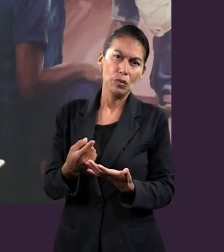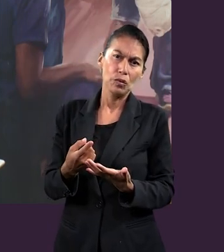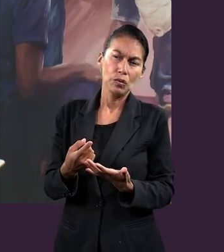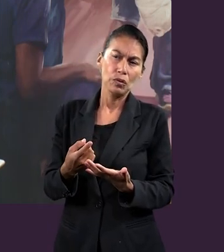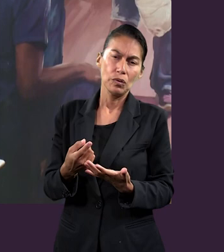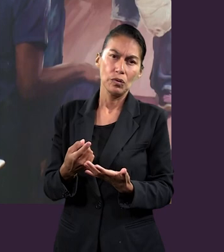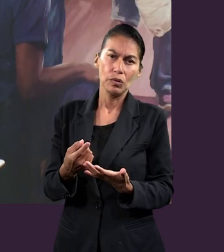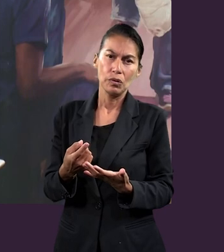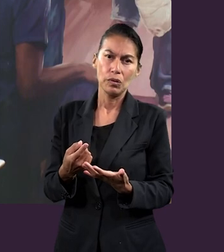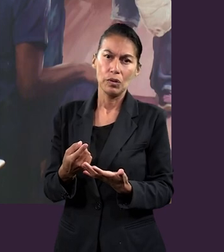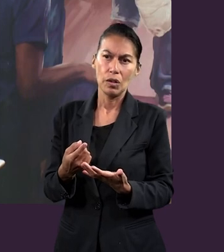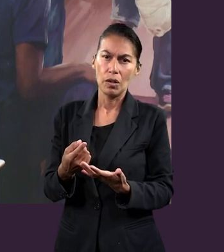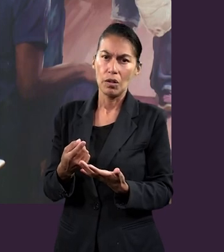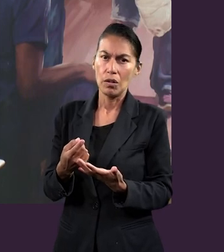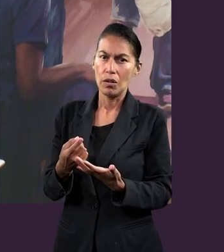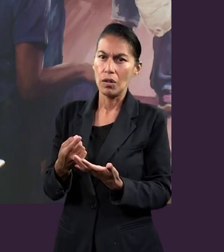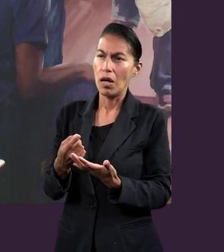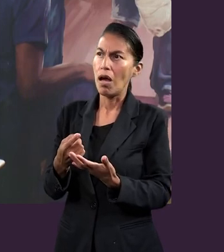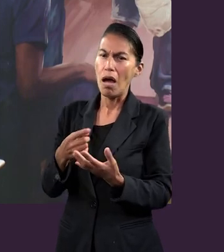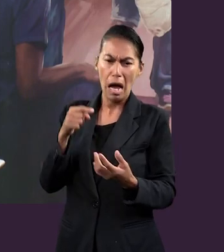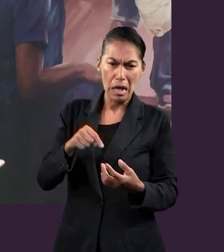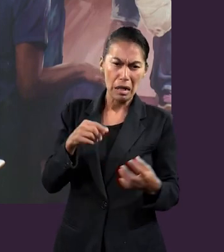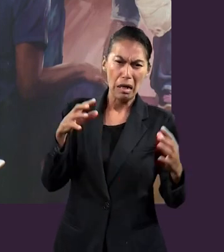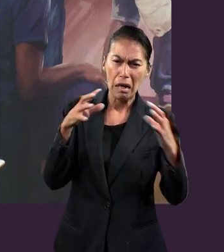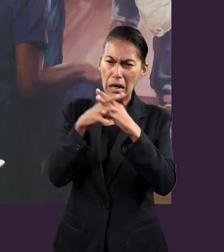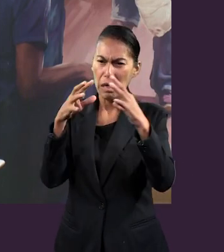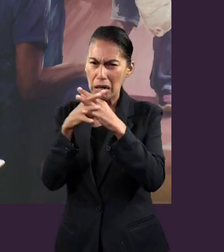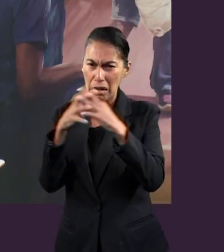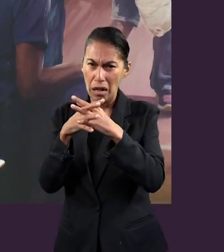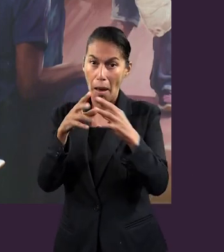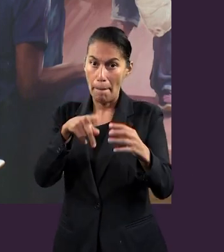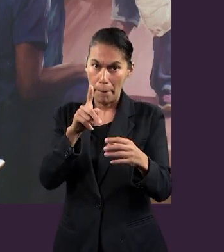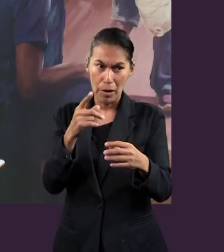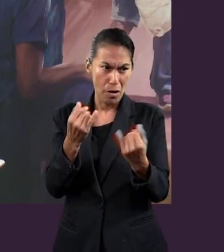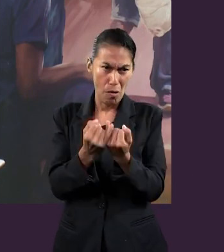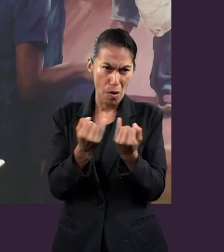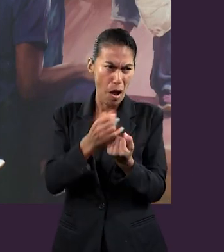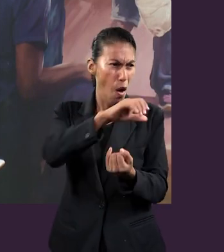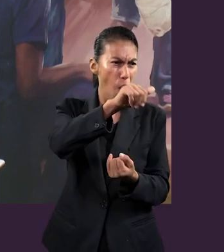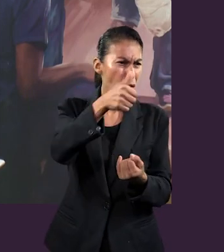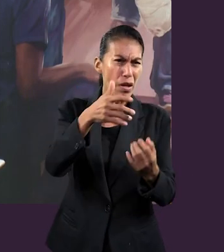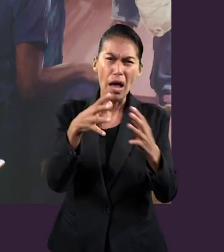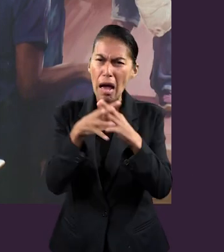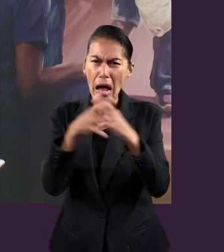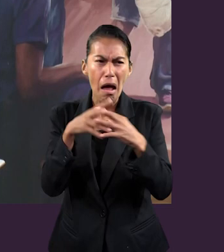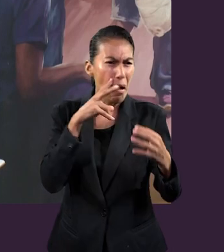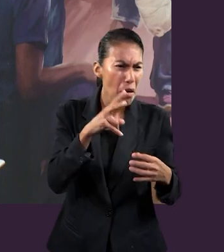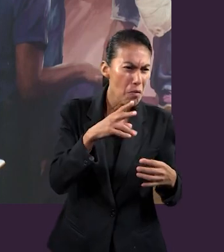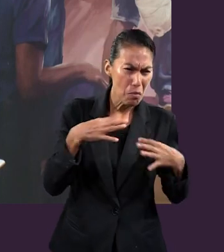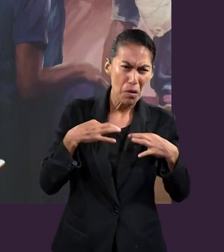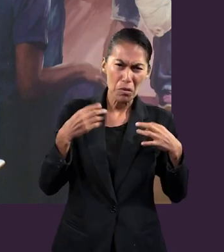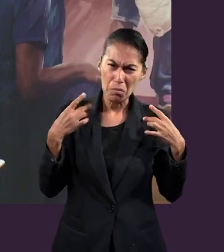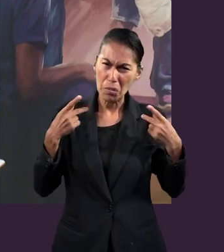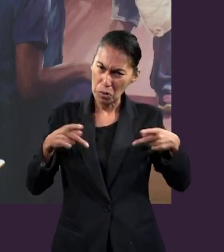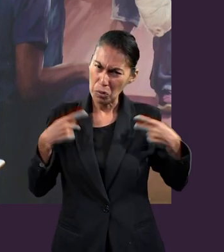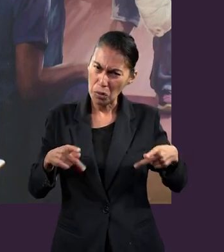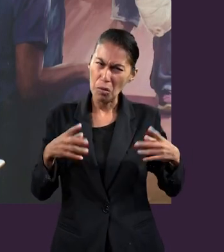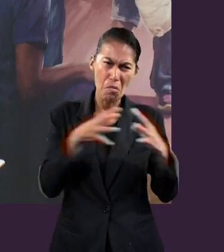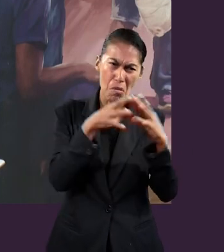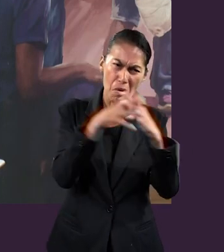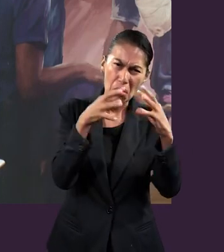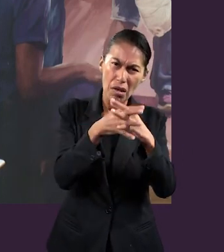que estamos nosotros siendo parte de esa guerra, pero no es una guerra como la conocemos, sino es una guerra espiritual.